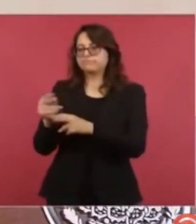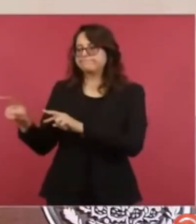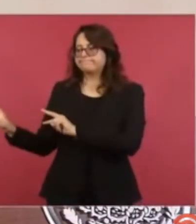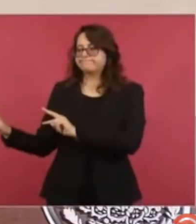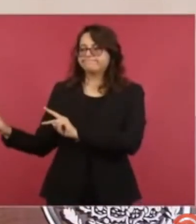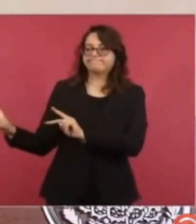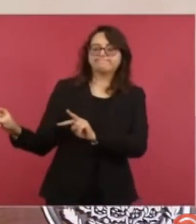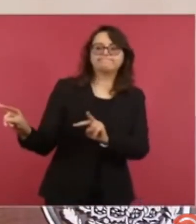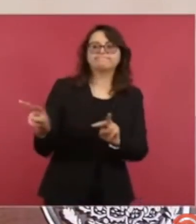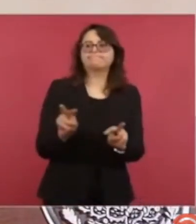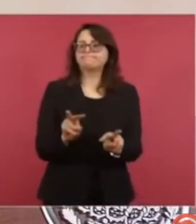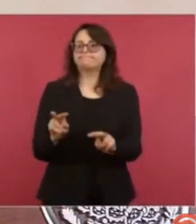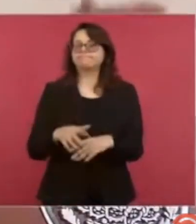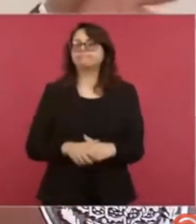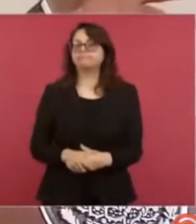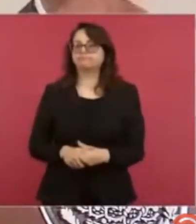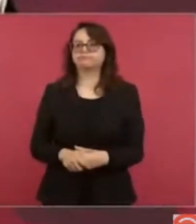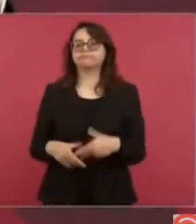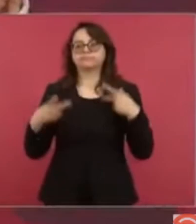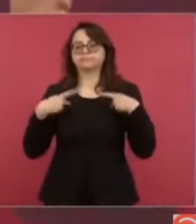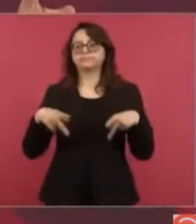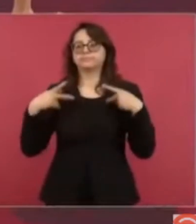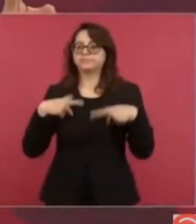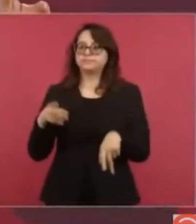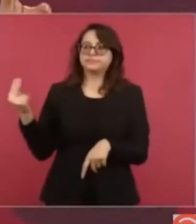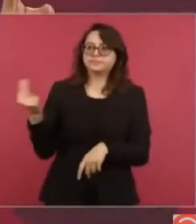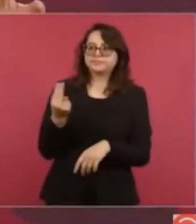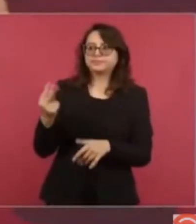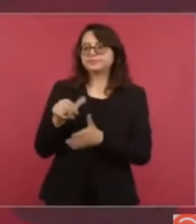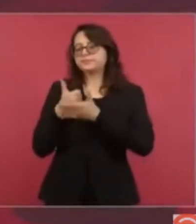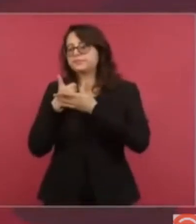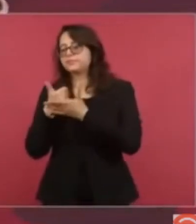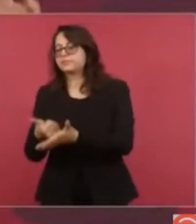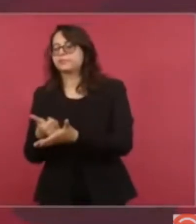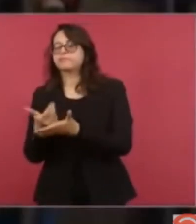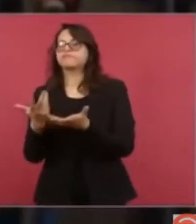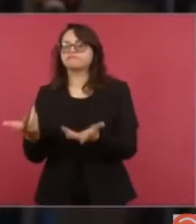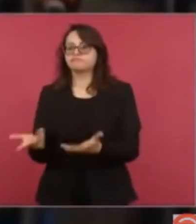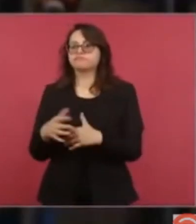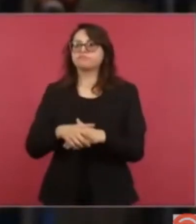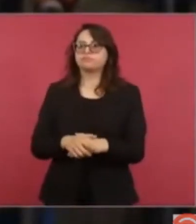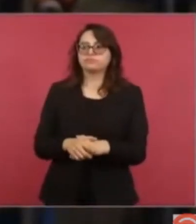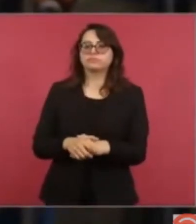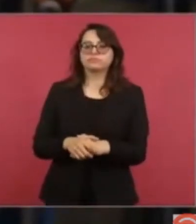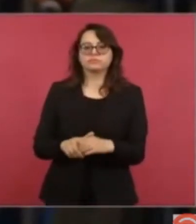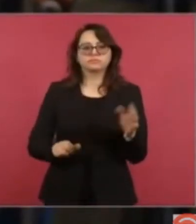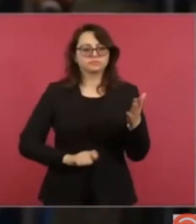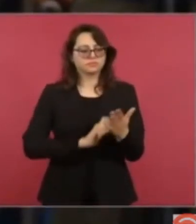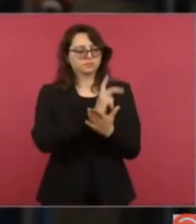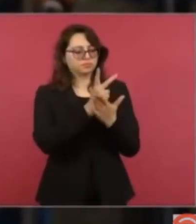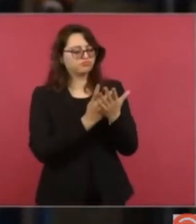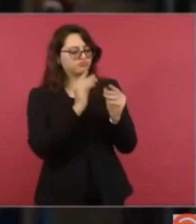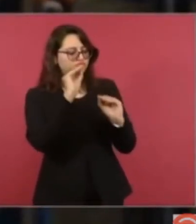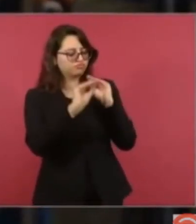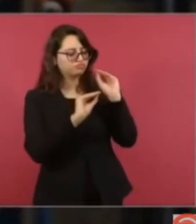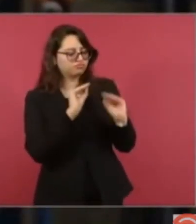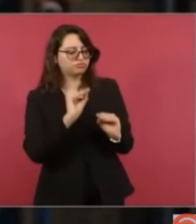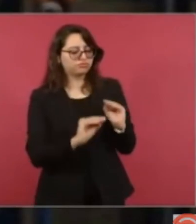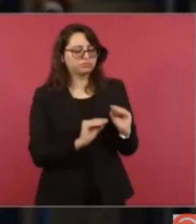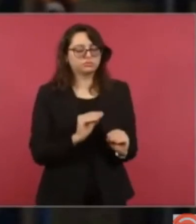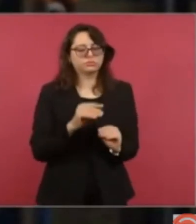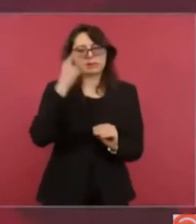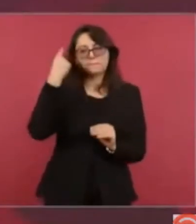integral para el bienestar de toda la población de Cananea y de la región. y hay